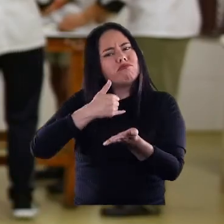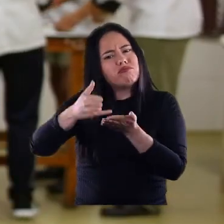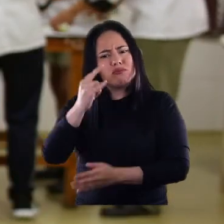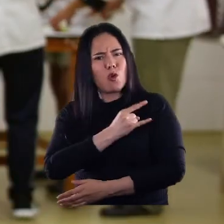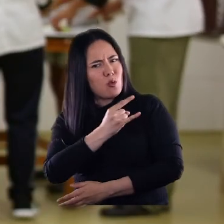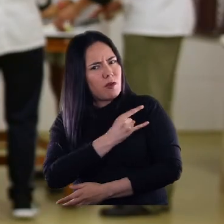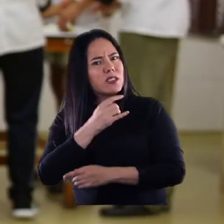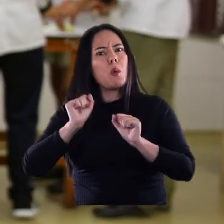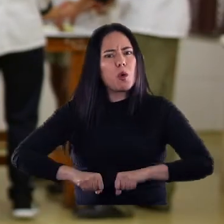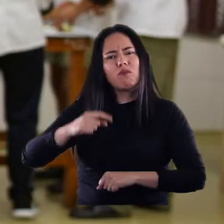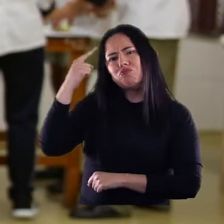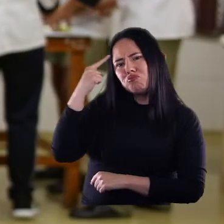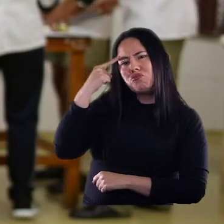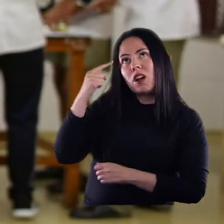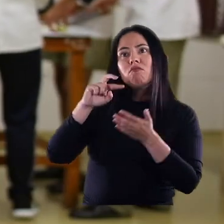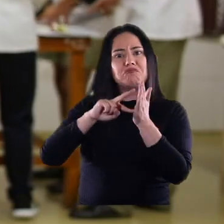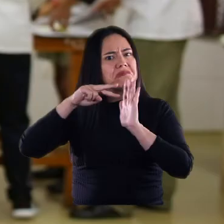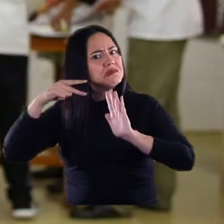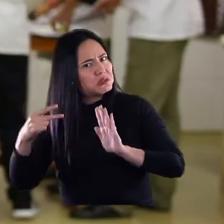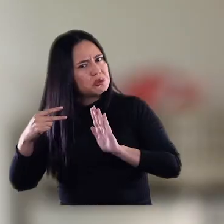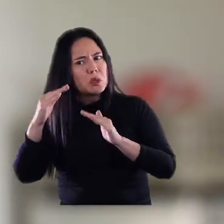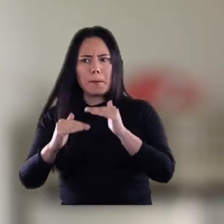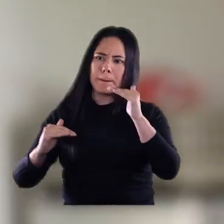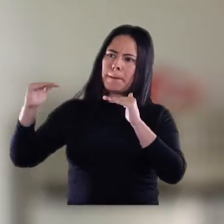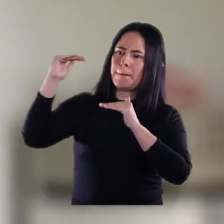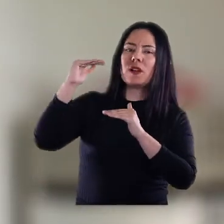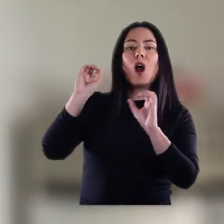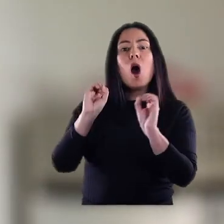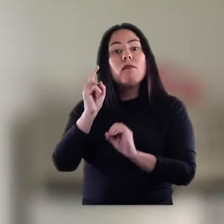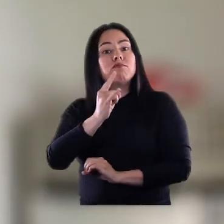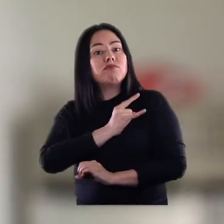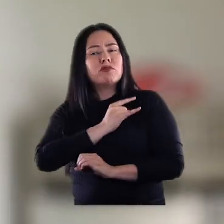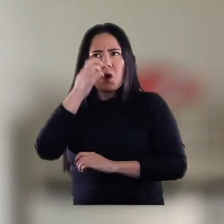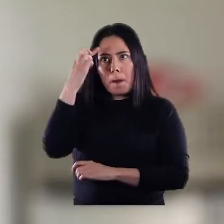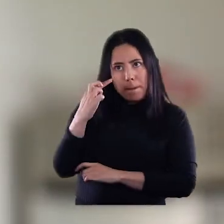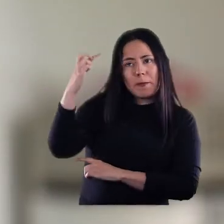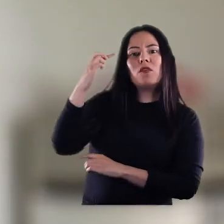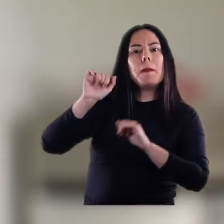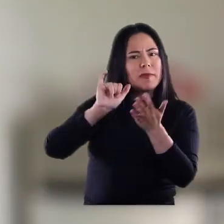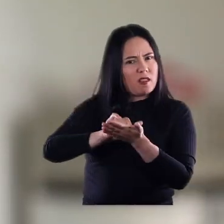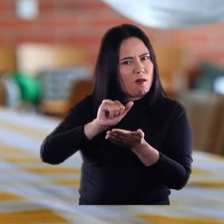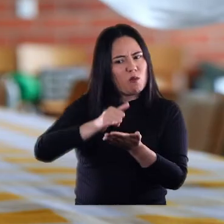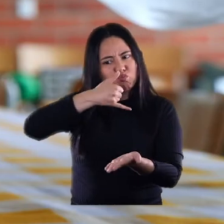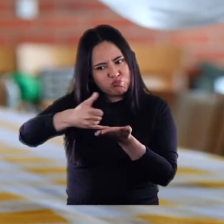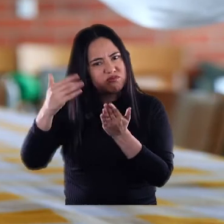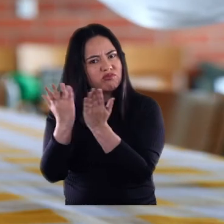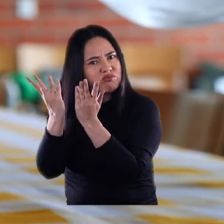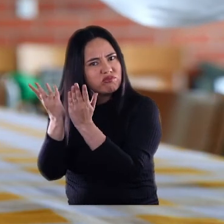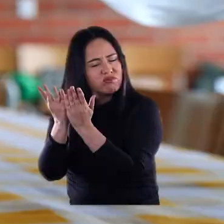formación, es decir, que pueden pensarse en un tecnólogo o en una especialización tecnológica de la misma línea.